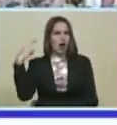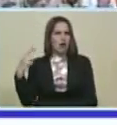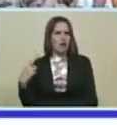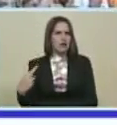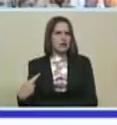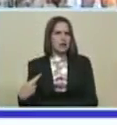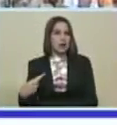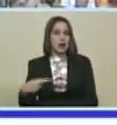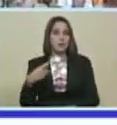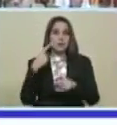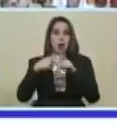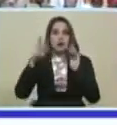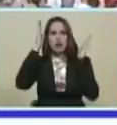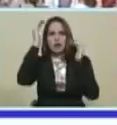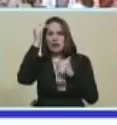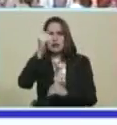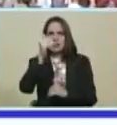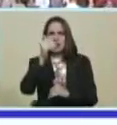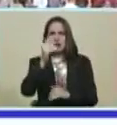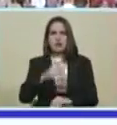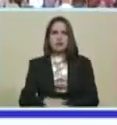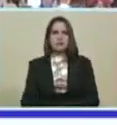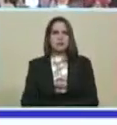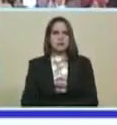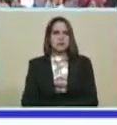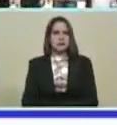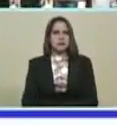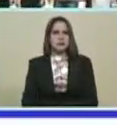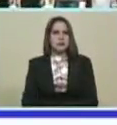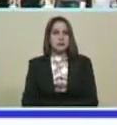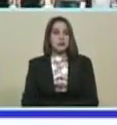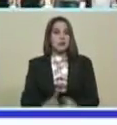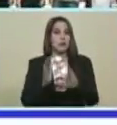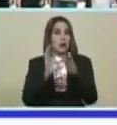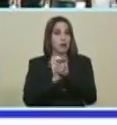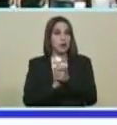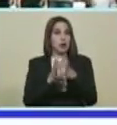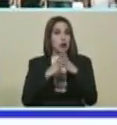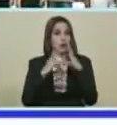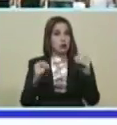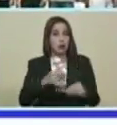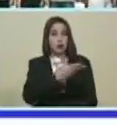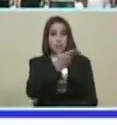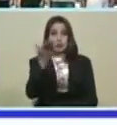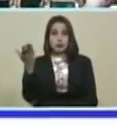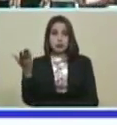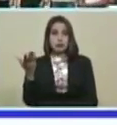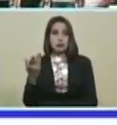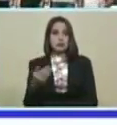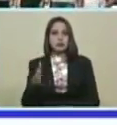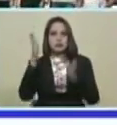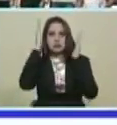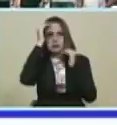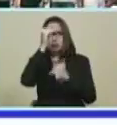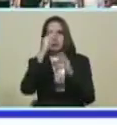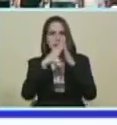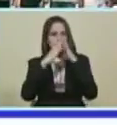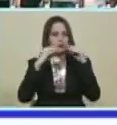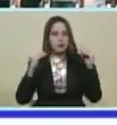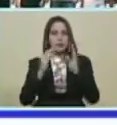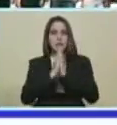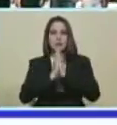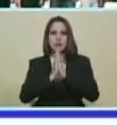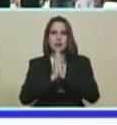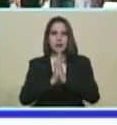Atención, Pedro Infante Atención, compañeros constituyentes Atención, todos, por